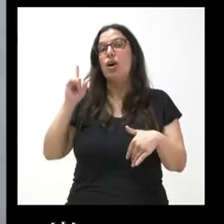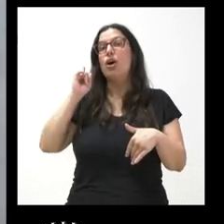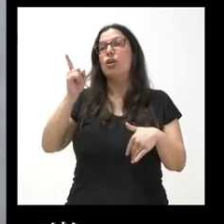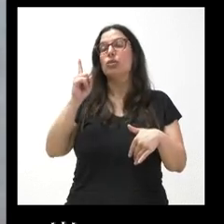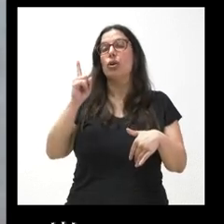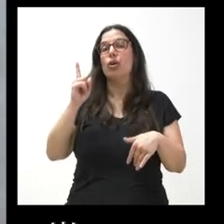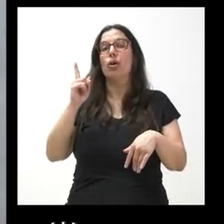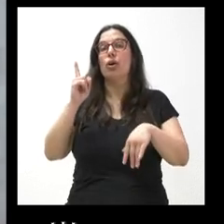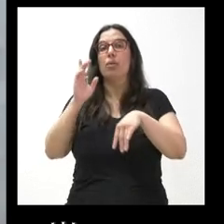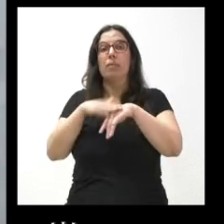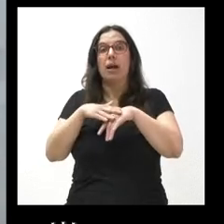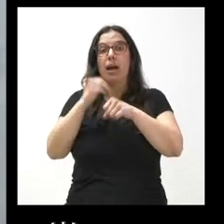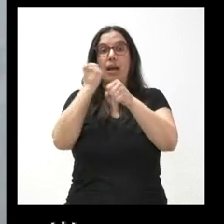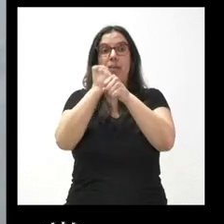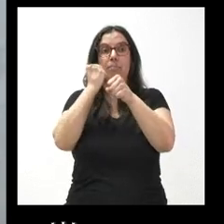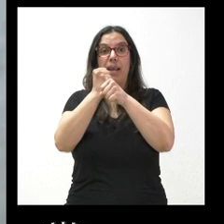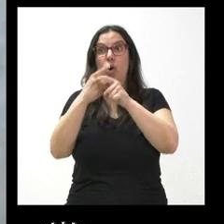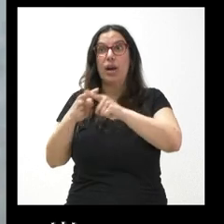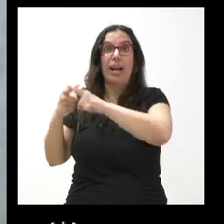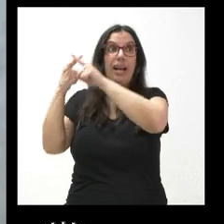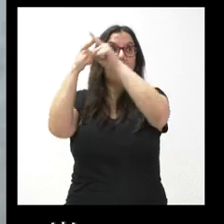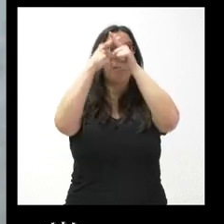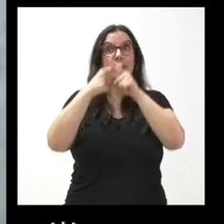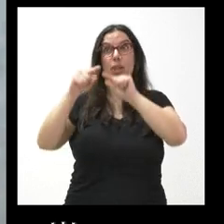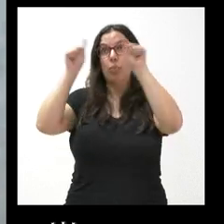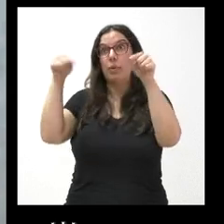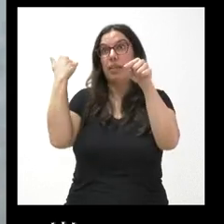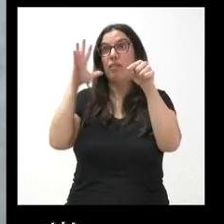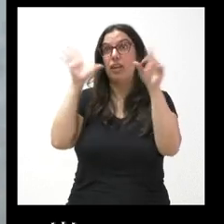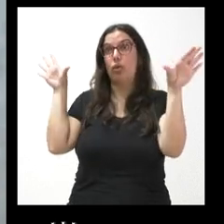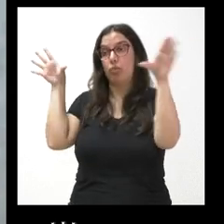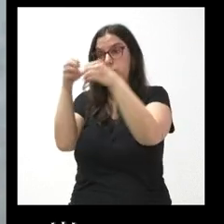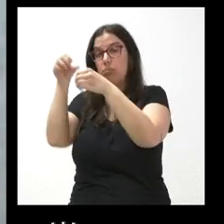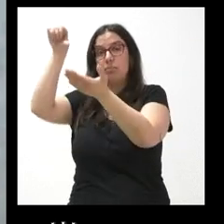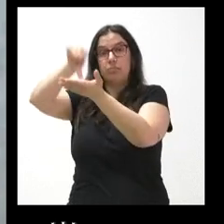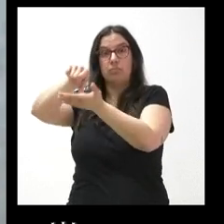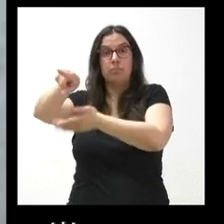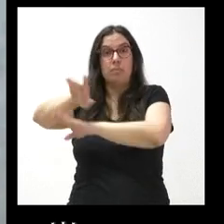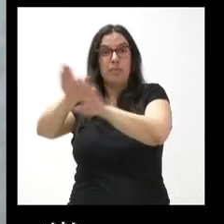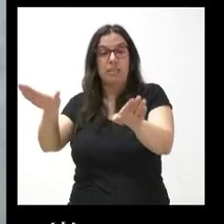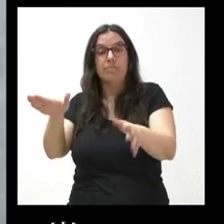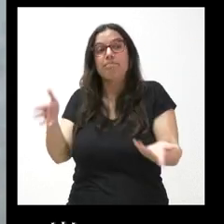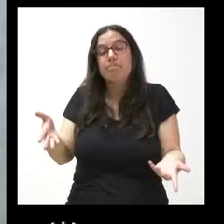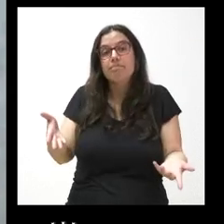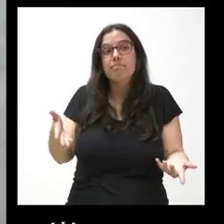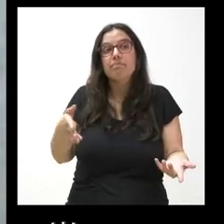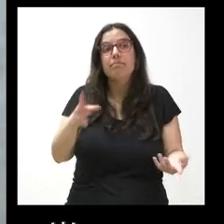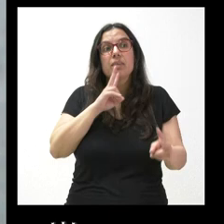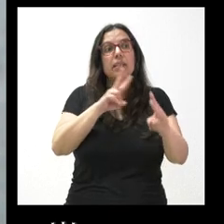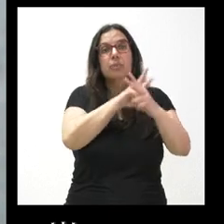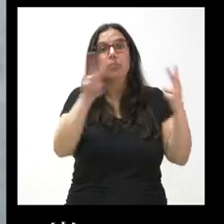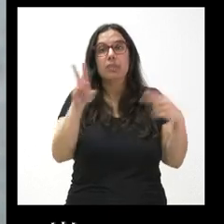aglutinar el empleo que ahora se reparte por la geografía soriana. No sé si tiene algo que decir para